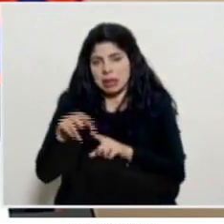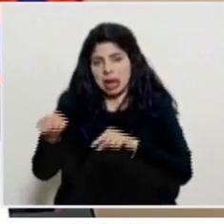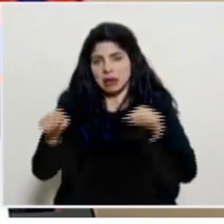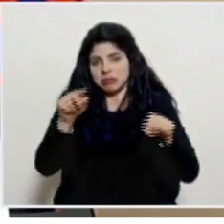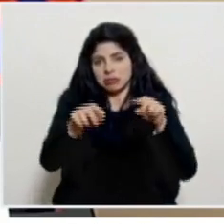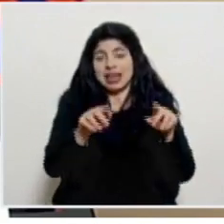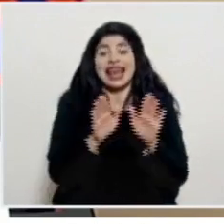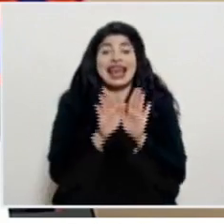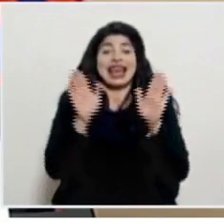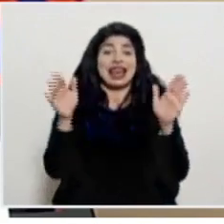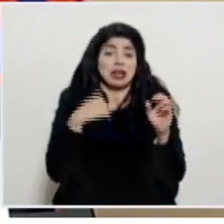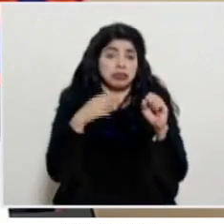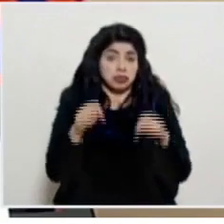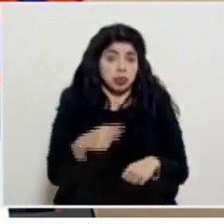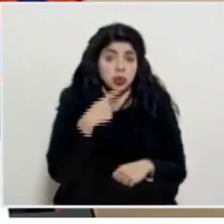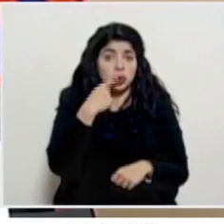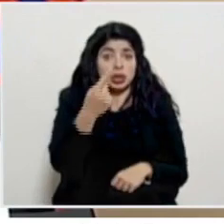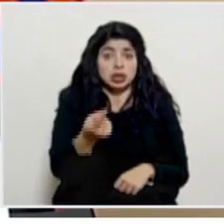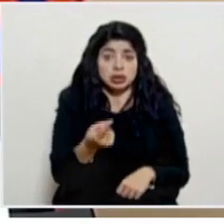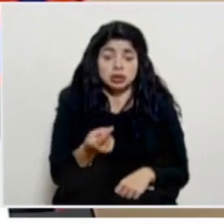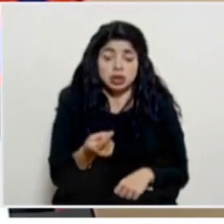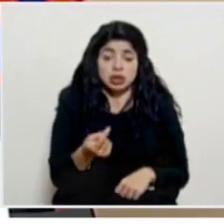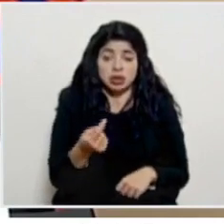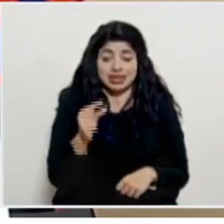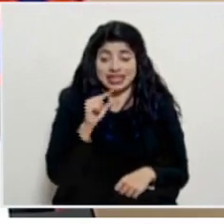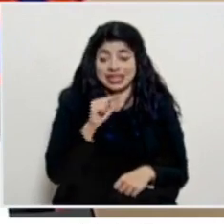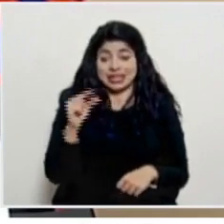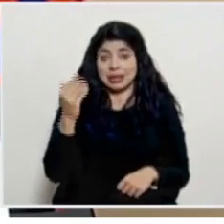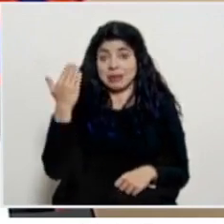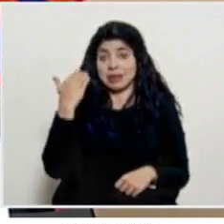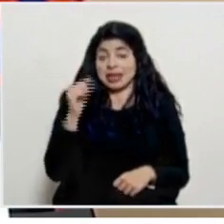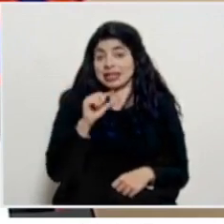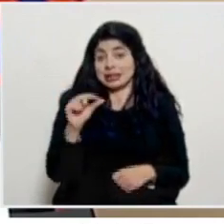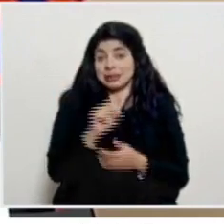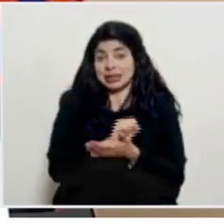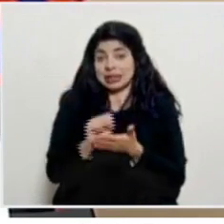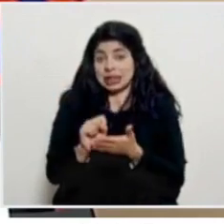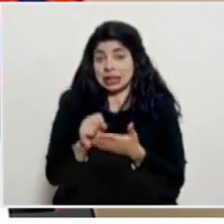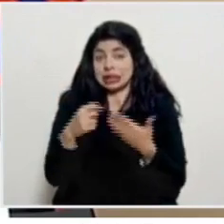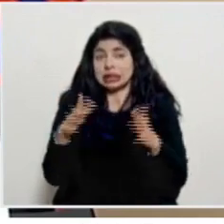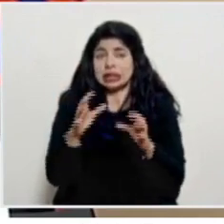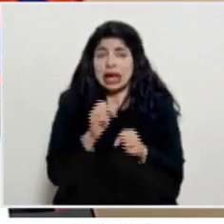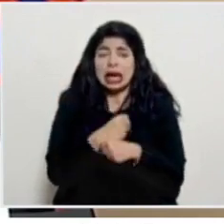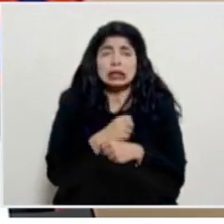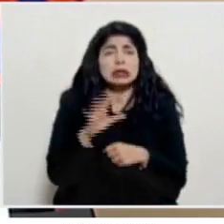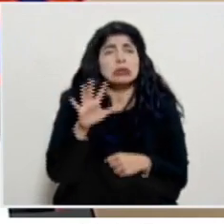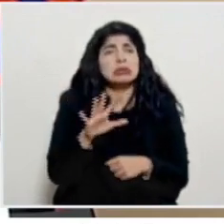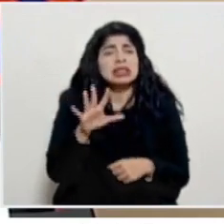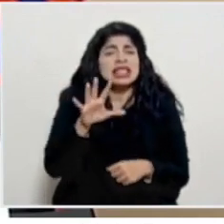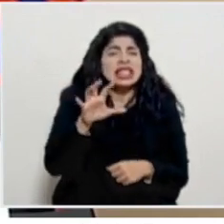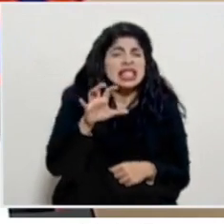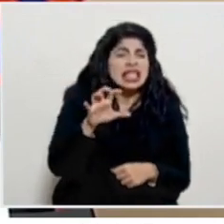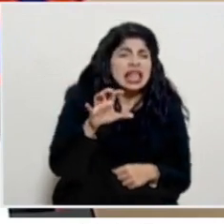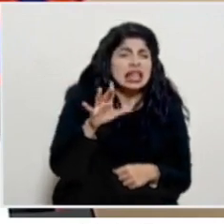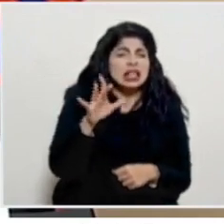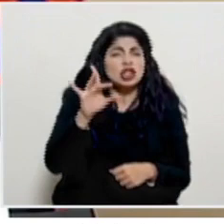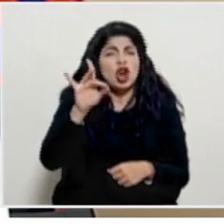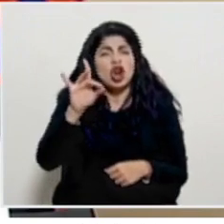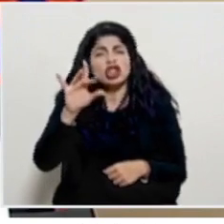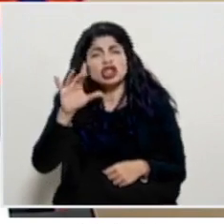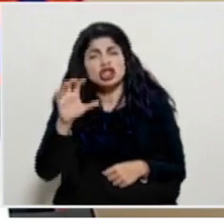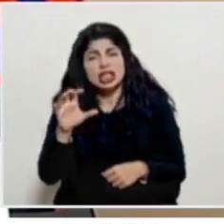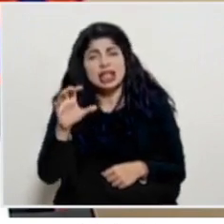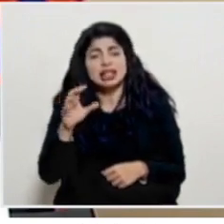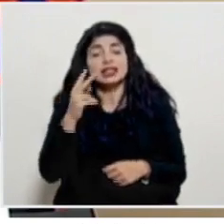términos generales yo le puedo decir a usted que durante la semana santa realizamos entre 500 a 800